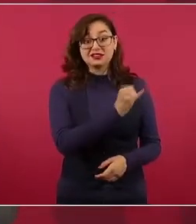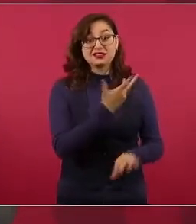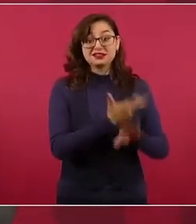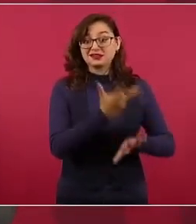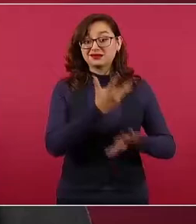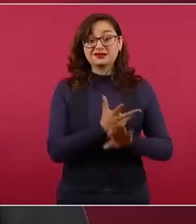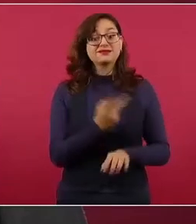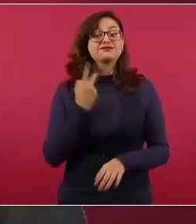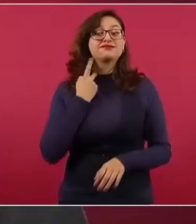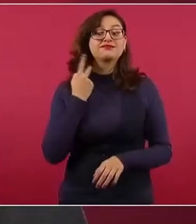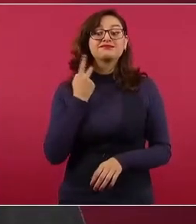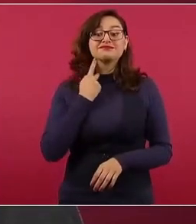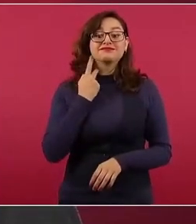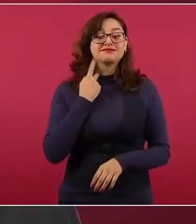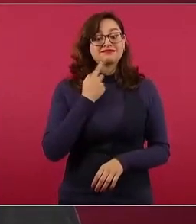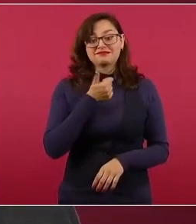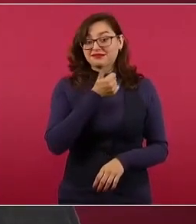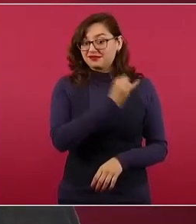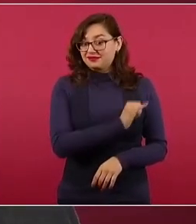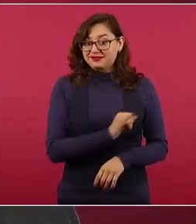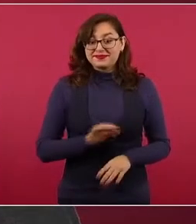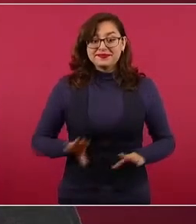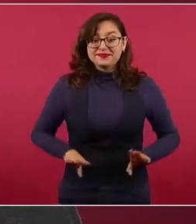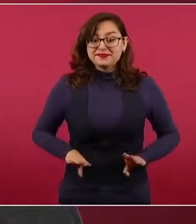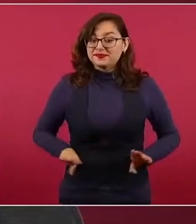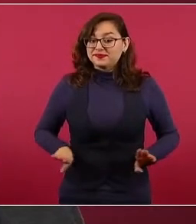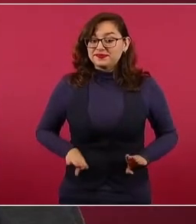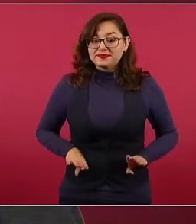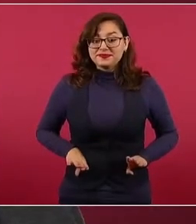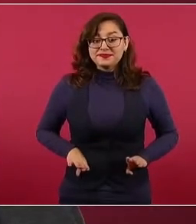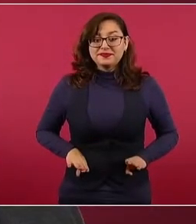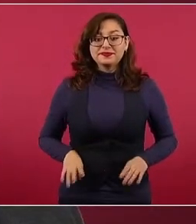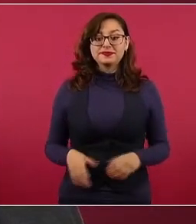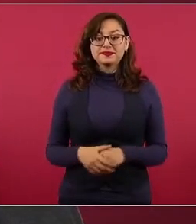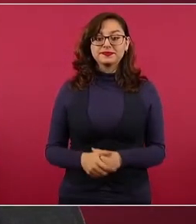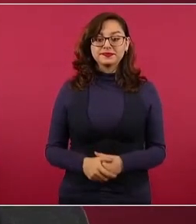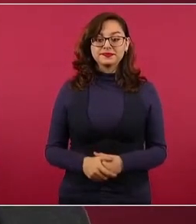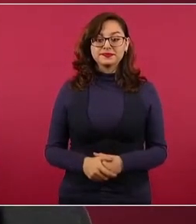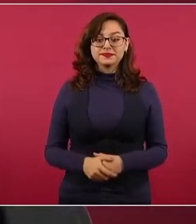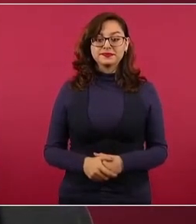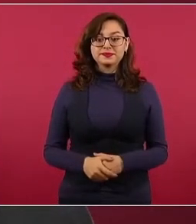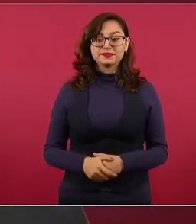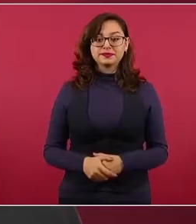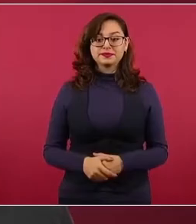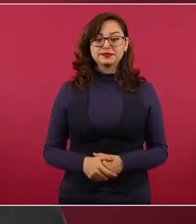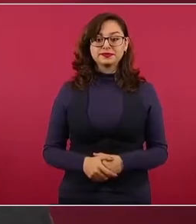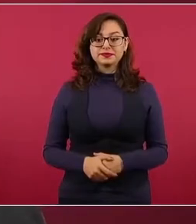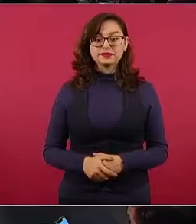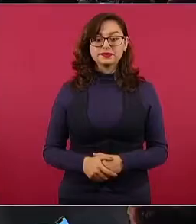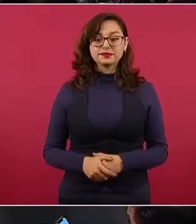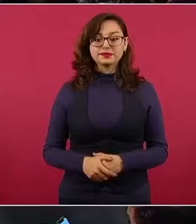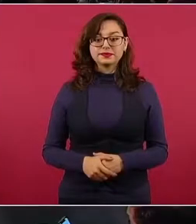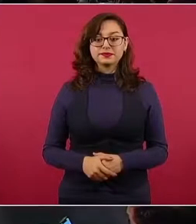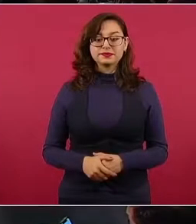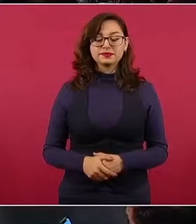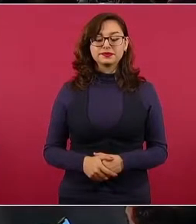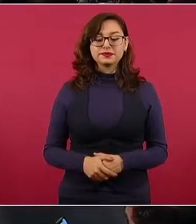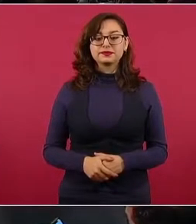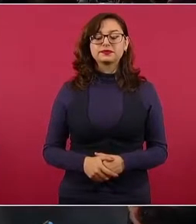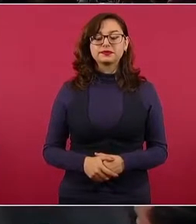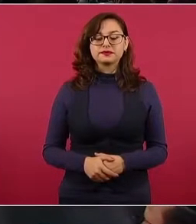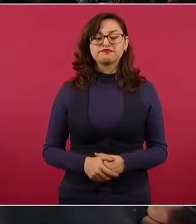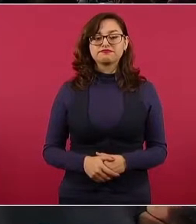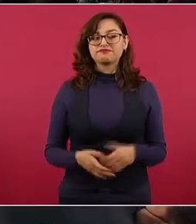de Estados